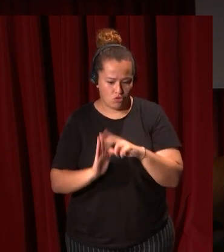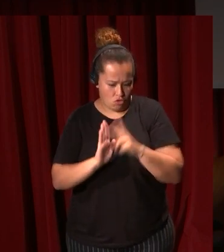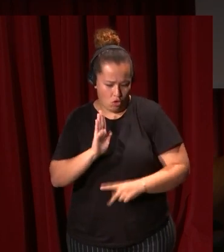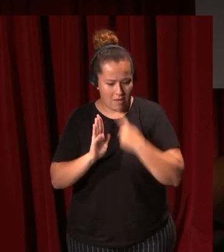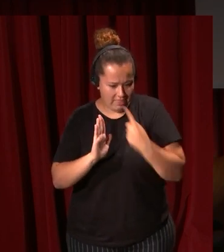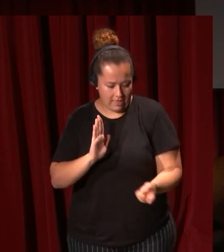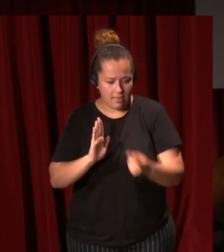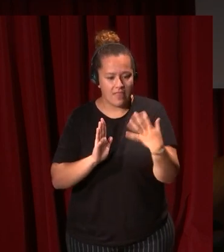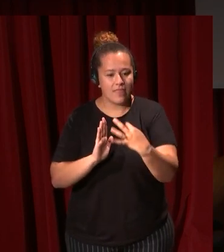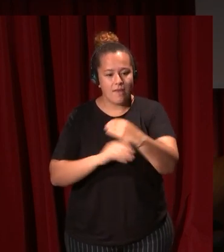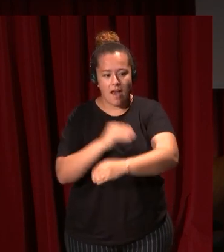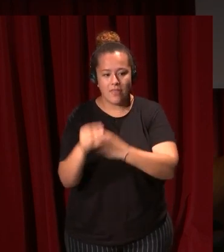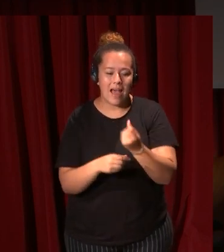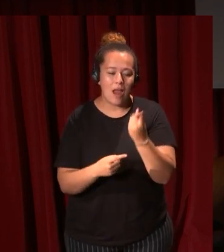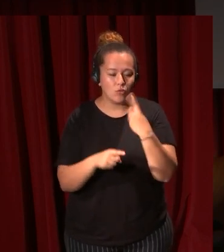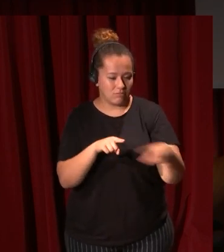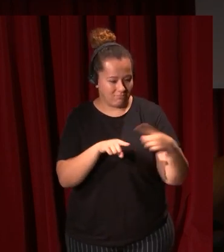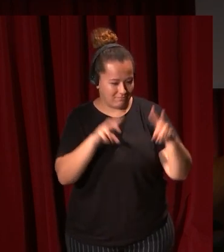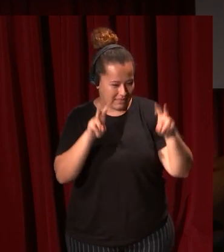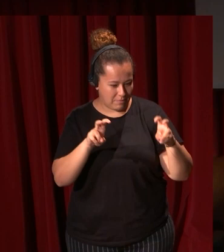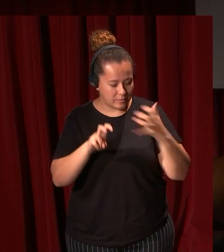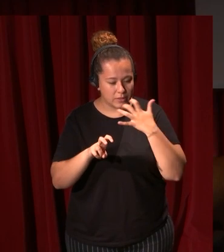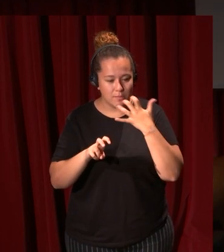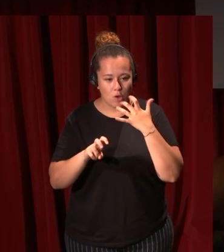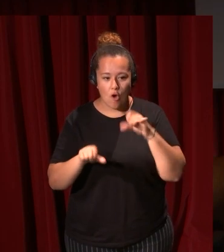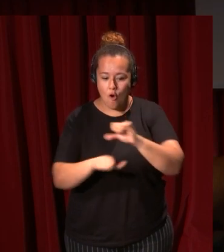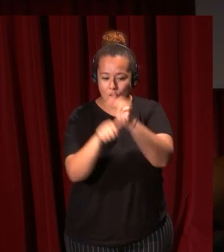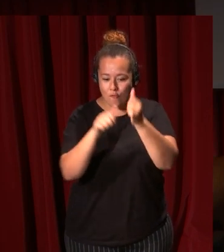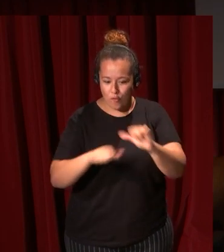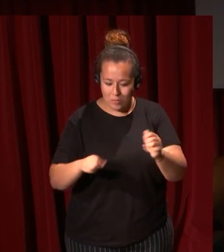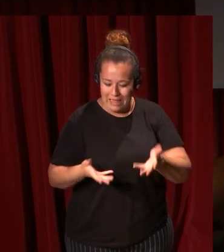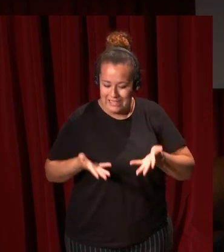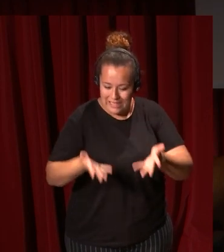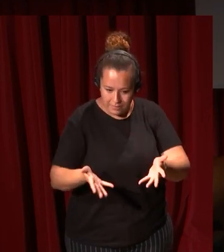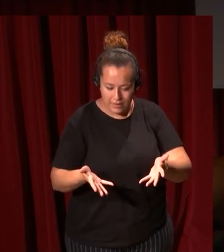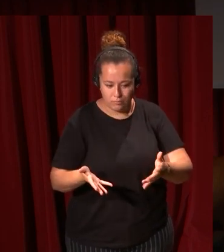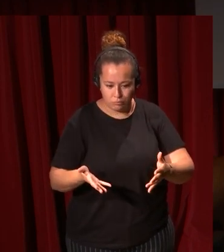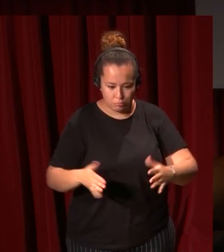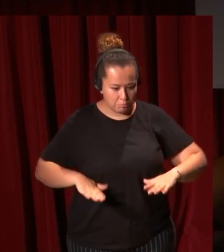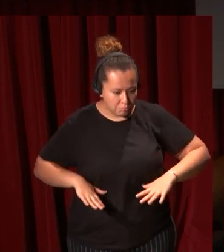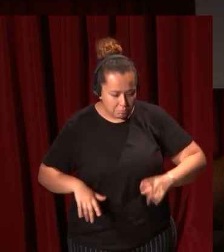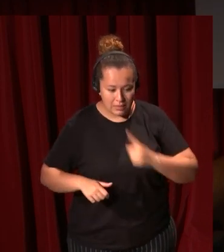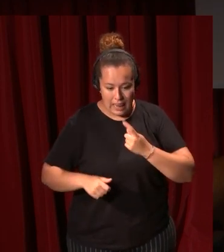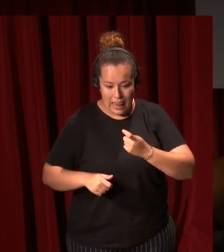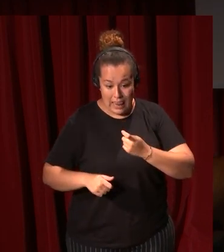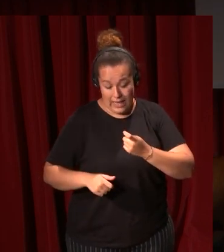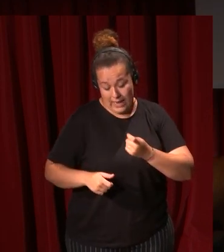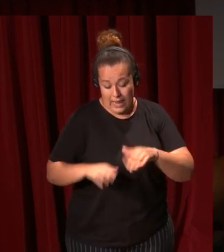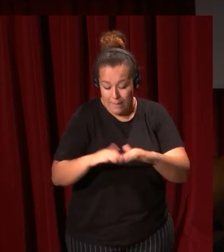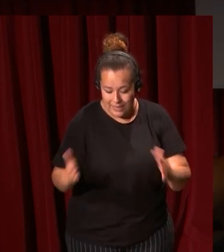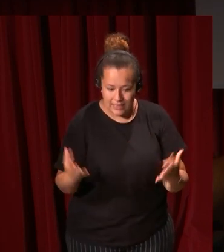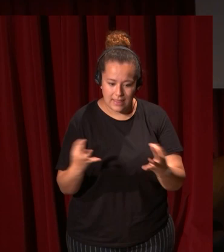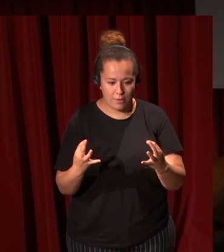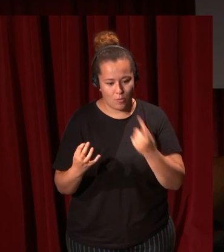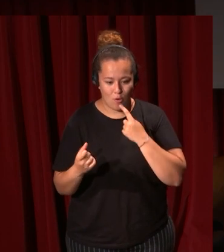en la que dice que se deben seguir en algunas cuestiones como la manera de servir y de portarse en la mesa, la etiqueta de la Casa de